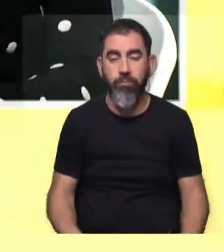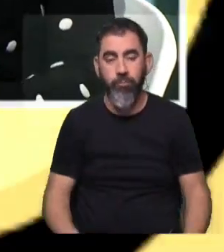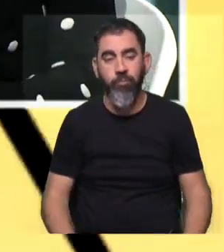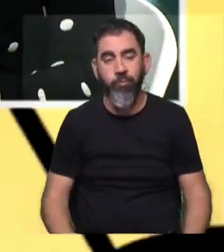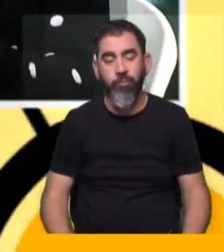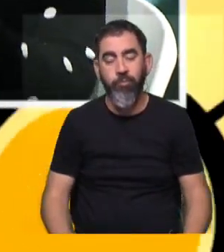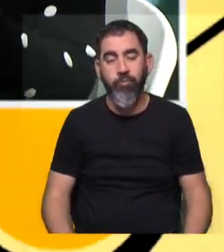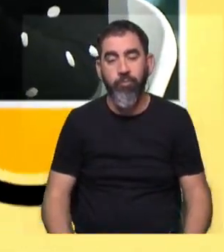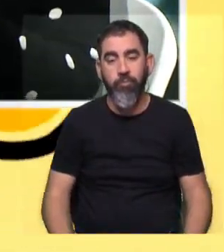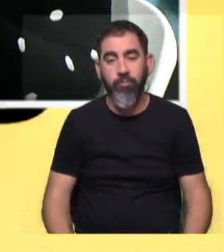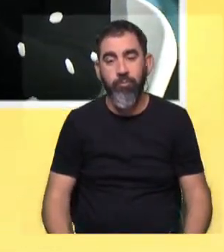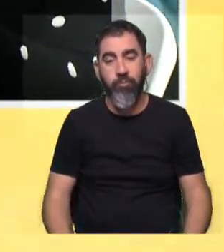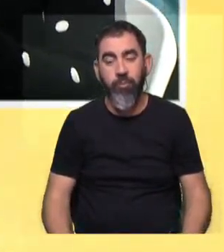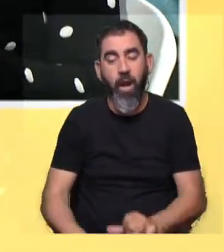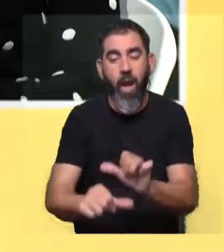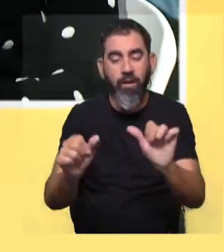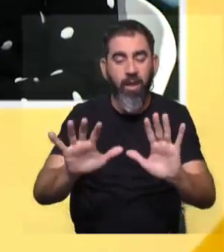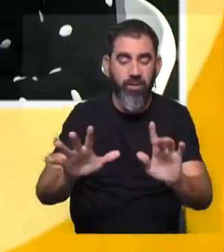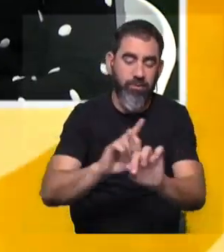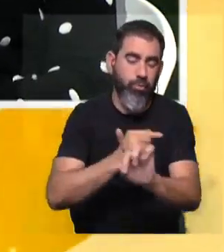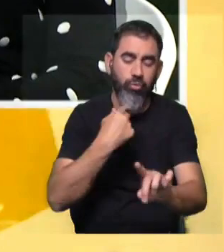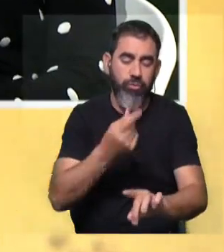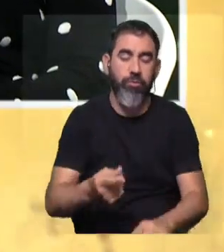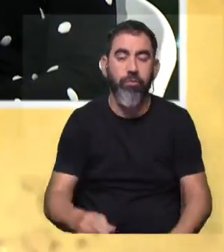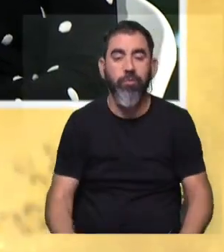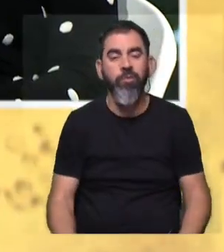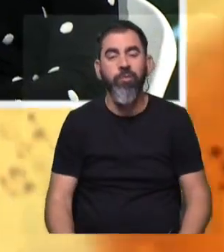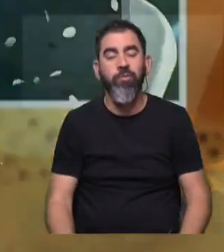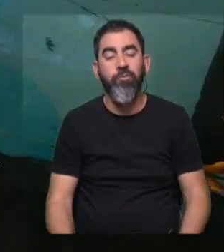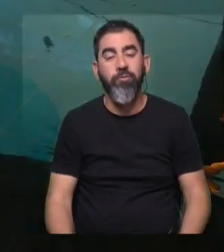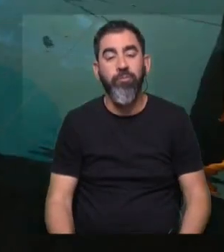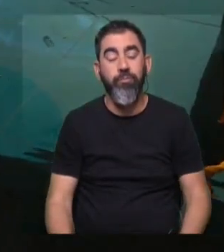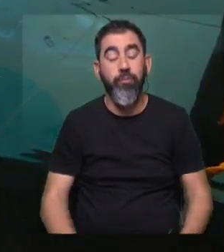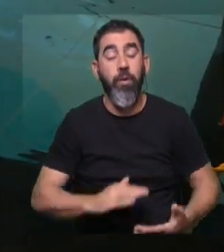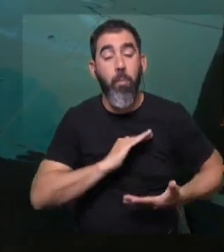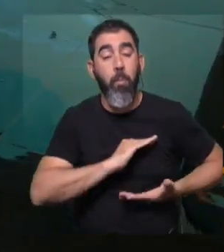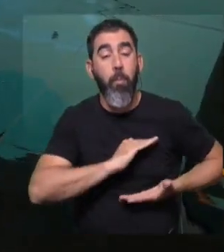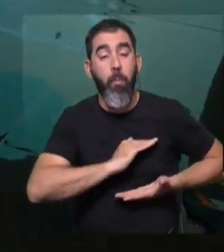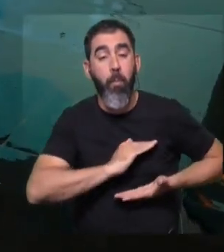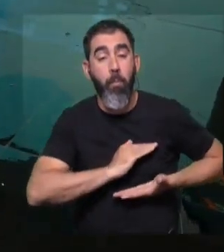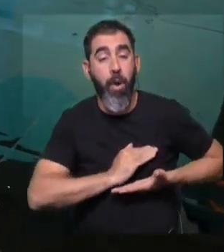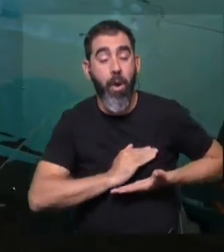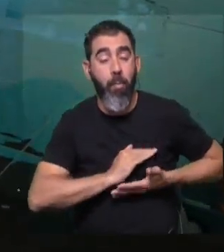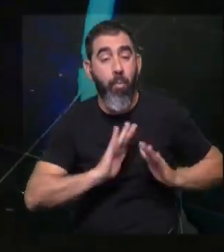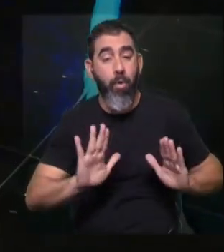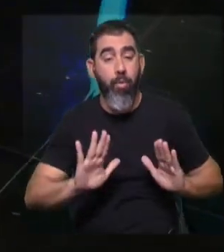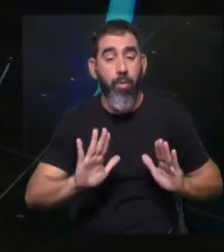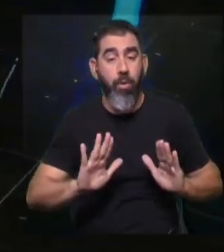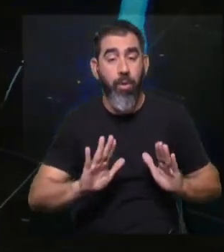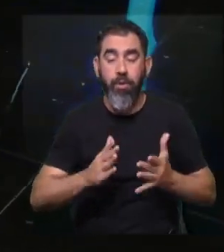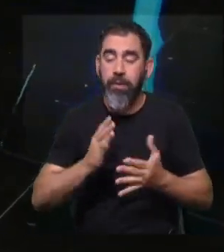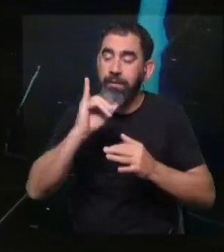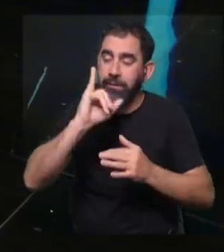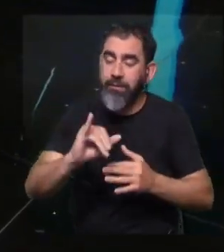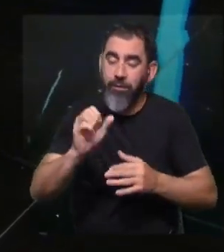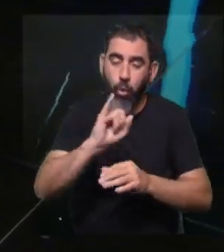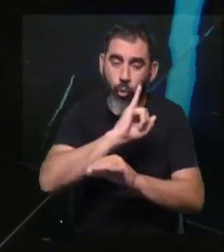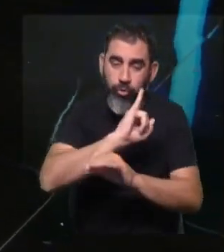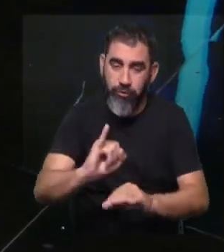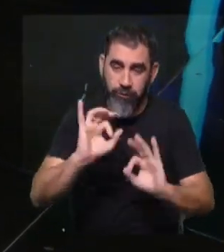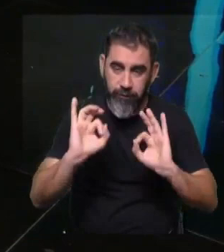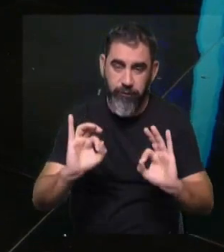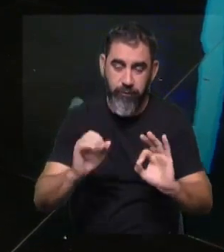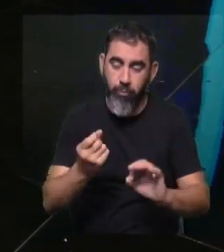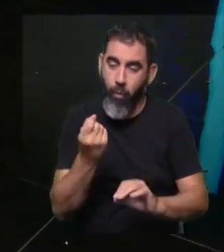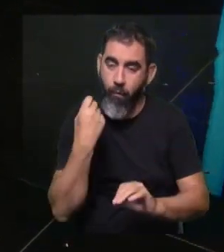tener que realizar ese estudio tan específico. O sea, a la mamografía, lo voy a decir de otra manera, no hay con qué darle en cuanto a su